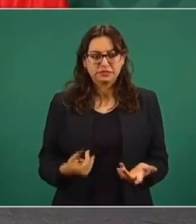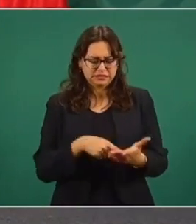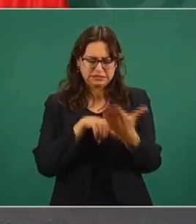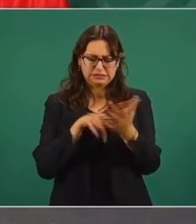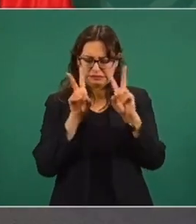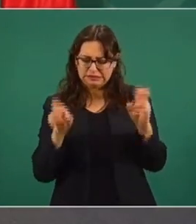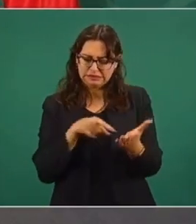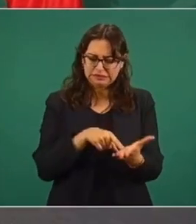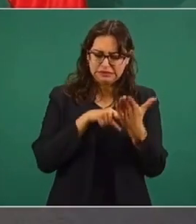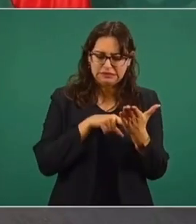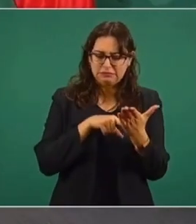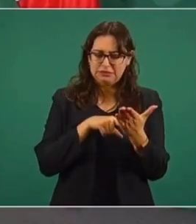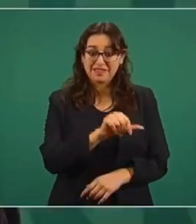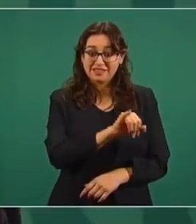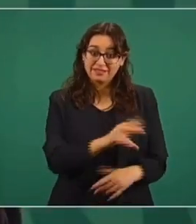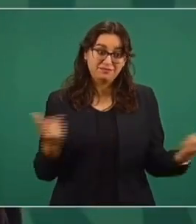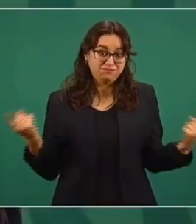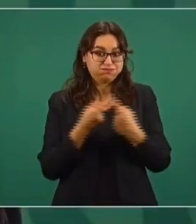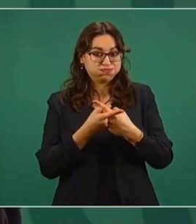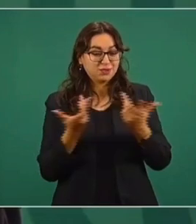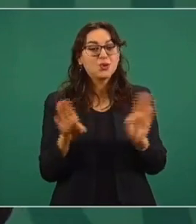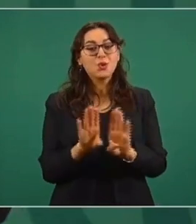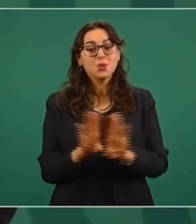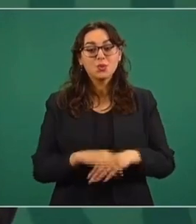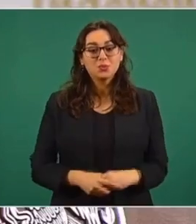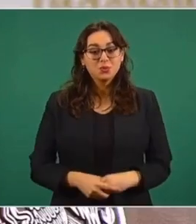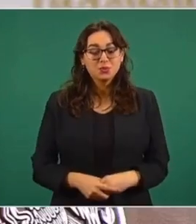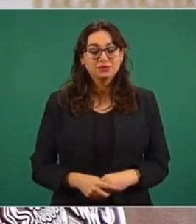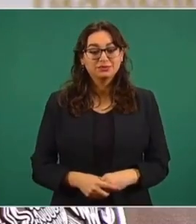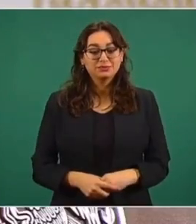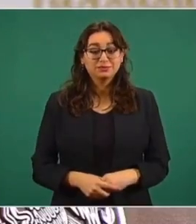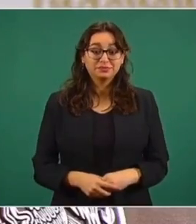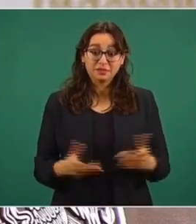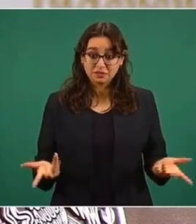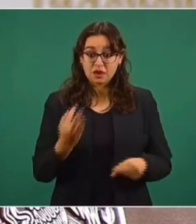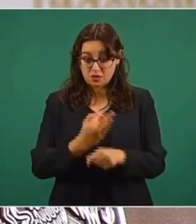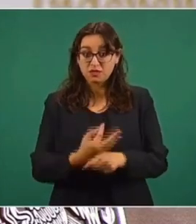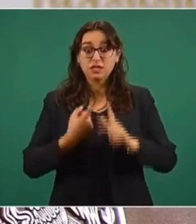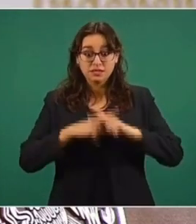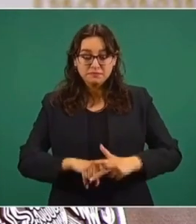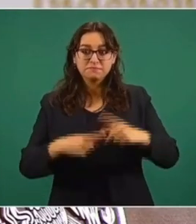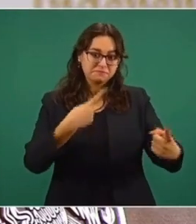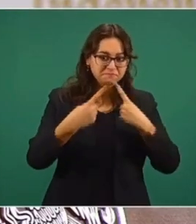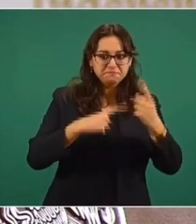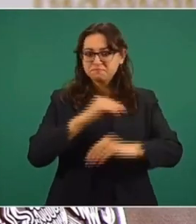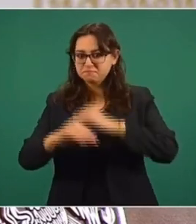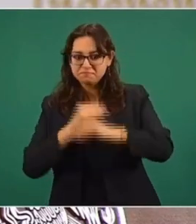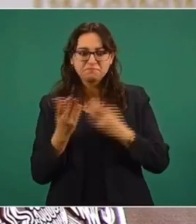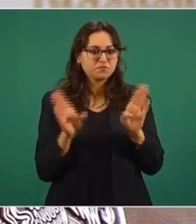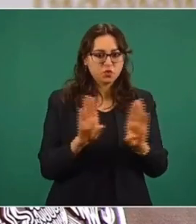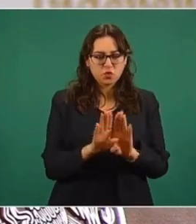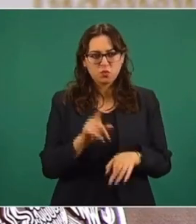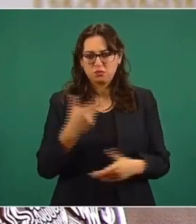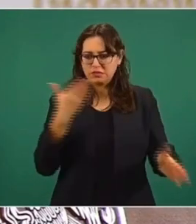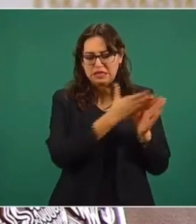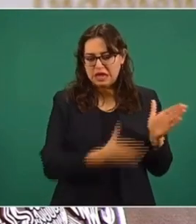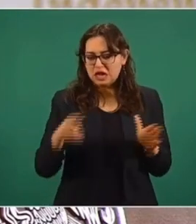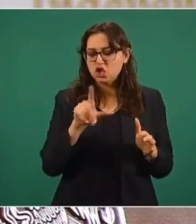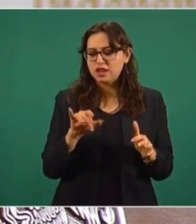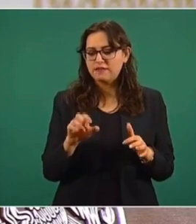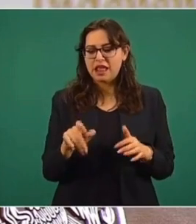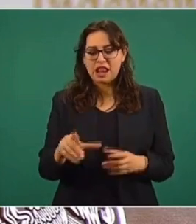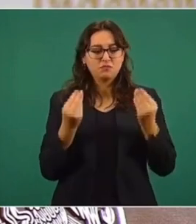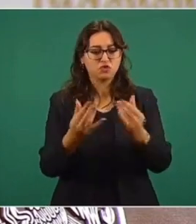les convenían a las dependencias. Entonces, yo celebro que ya se ha iniciado el debate sobre estos organismos que se crearon durante el periodo neoliberal